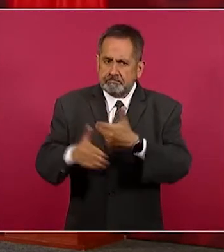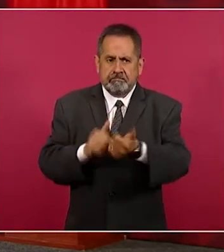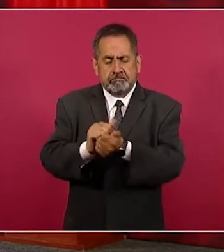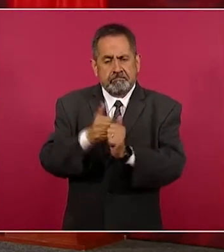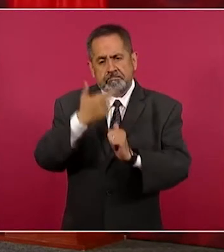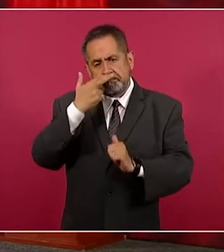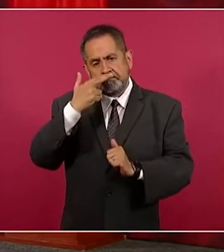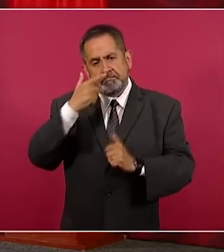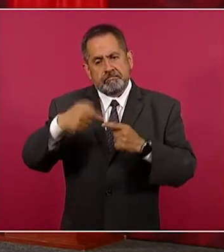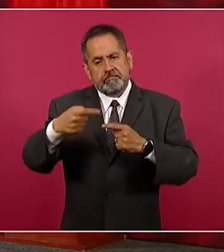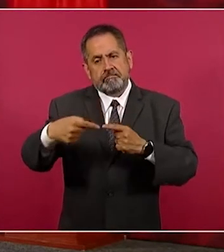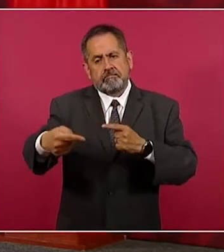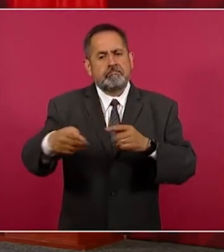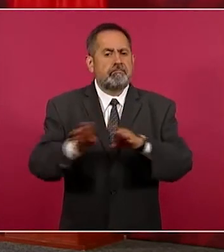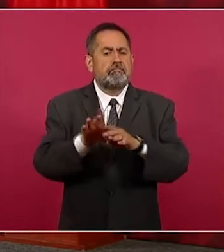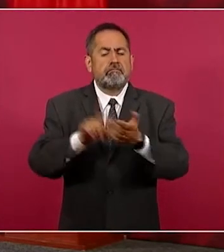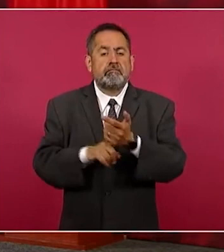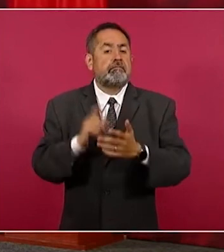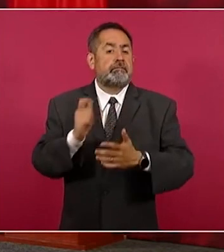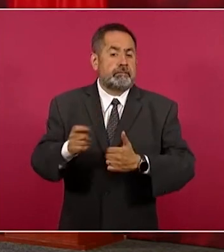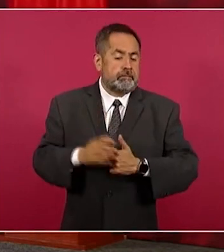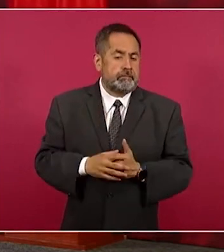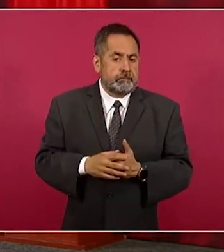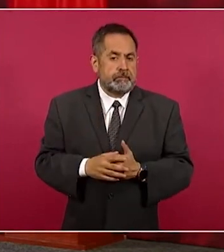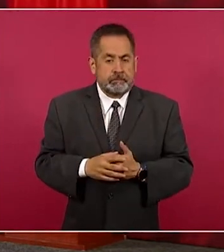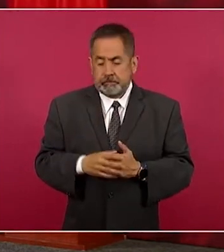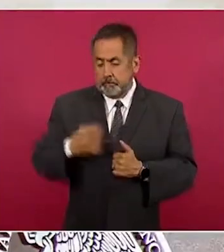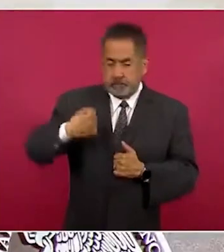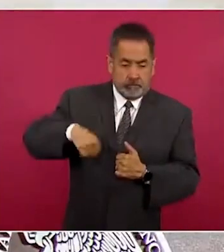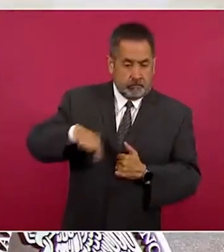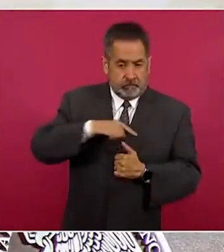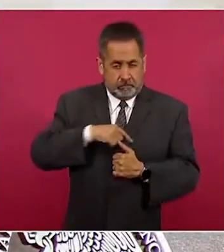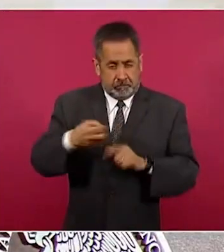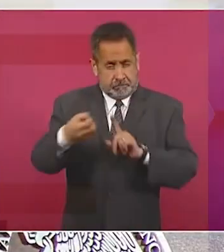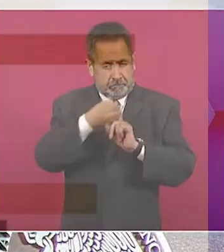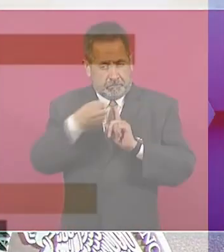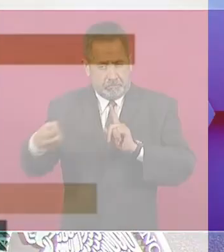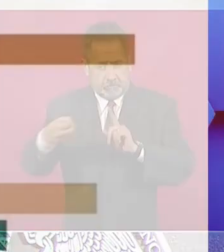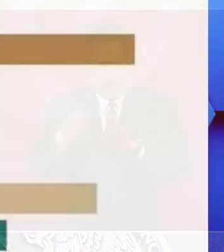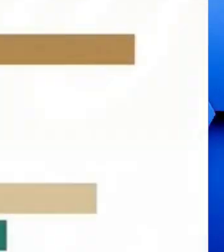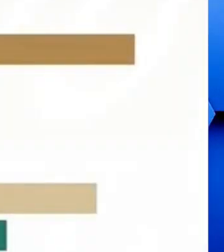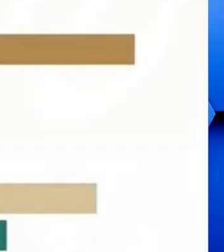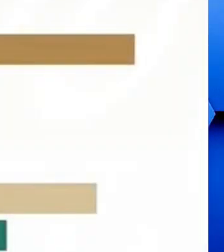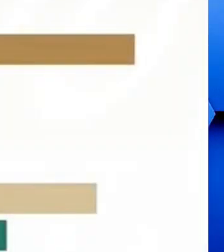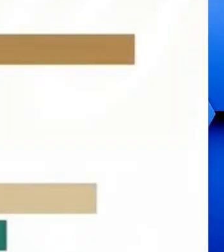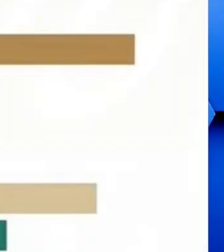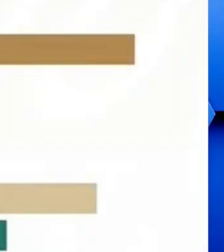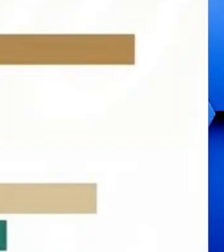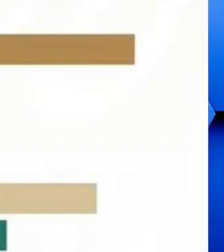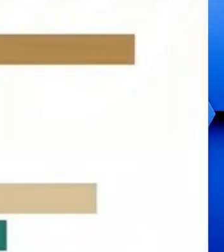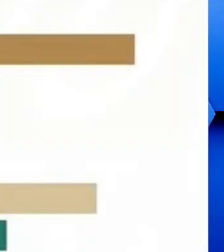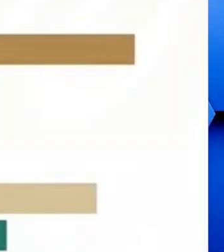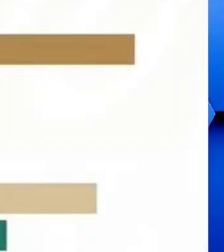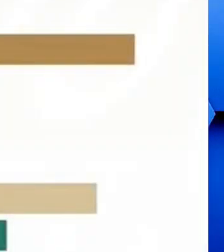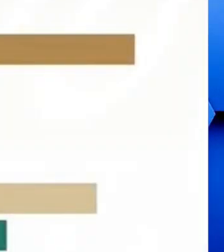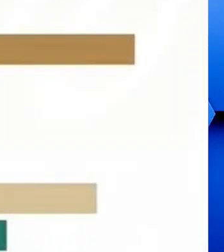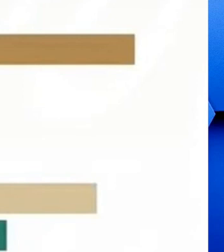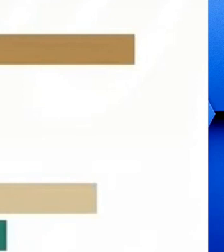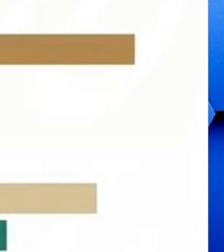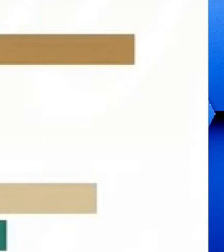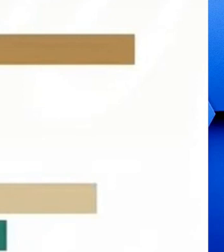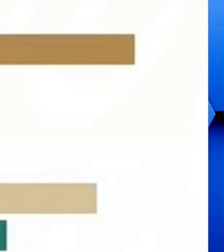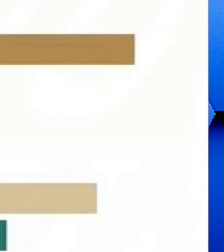la llevamos. Miren, Durango lleva, según esto, un avance del 50 por ciento. Aquí lo estamos viendo,